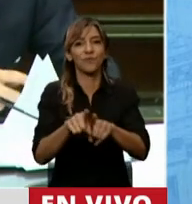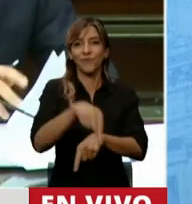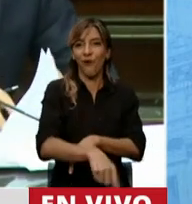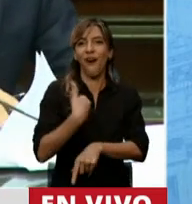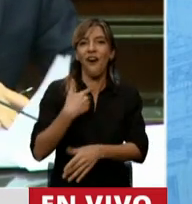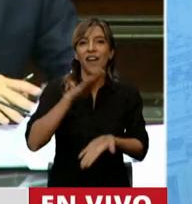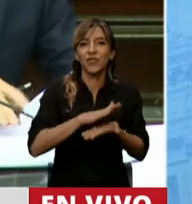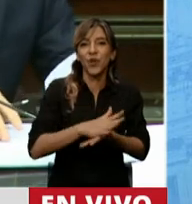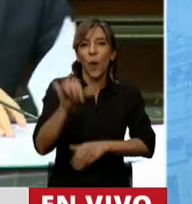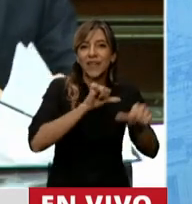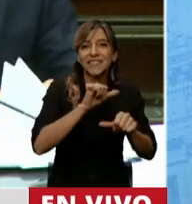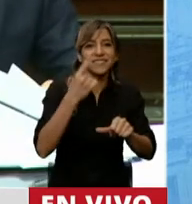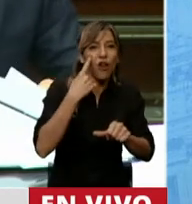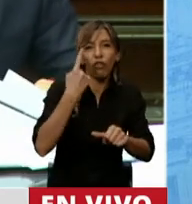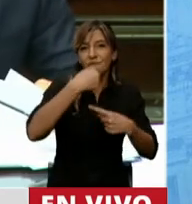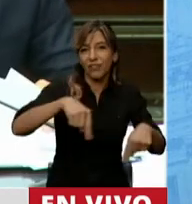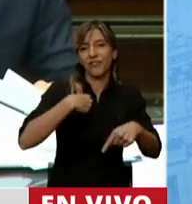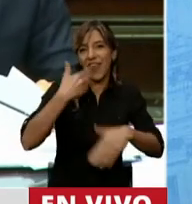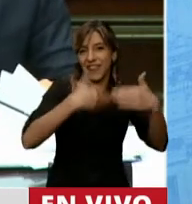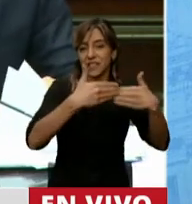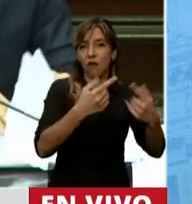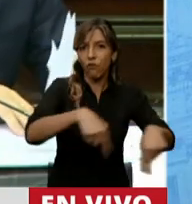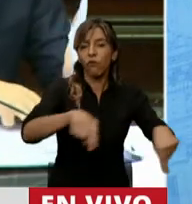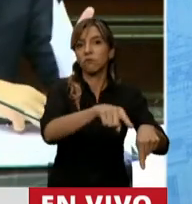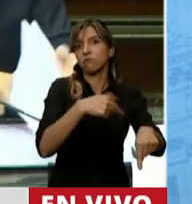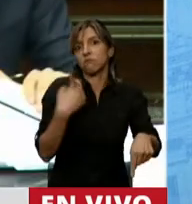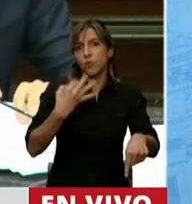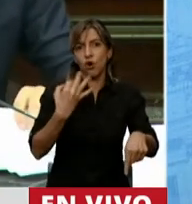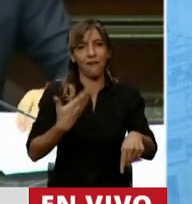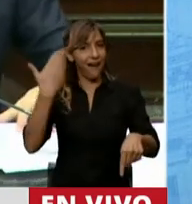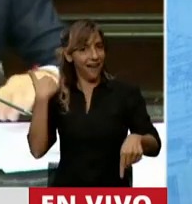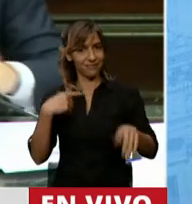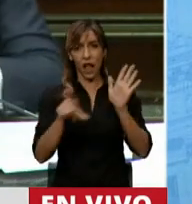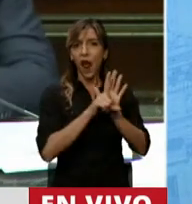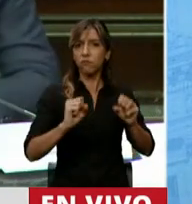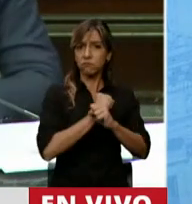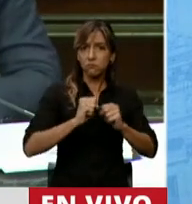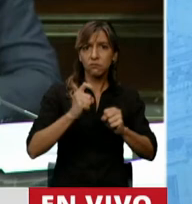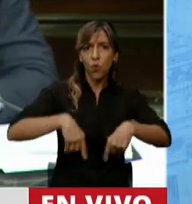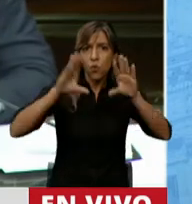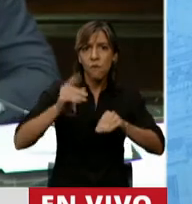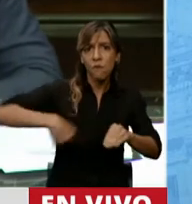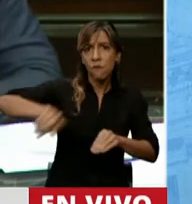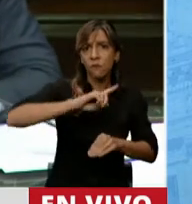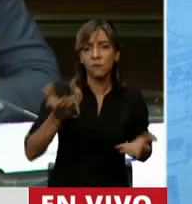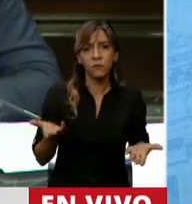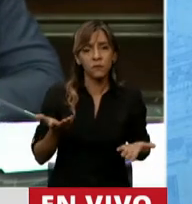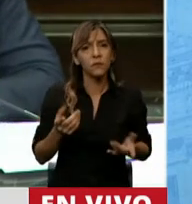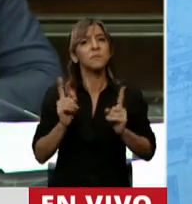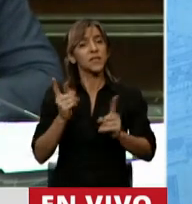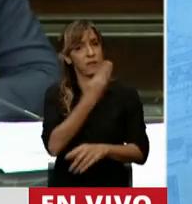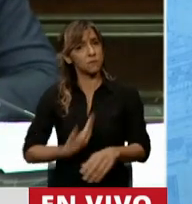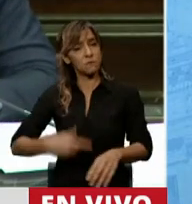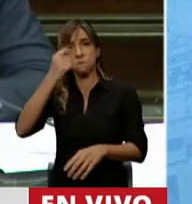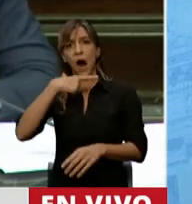florezca, para que genere puestos de trabajo, innovación y desarrollo, ley que acabamos de volver a votar por unanimidad y que propuso en su momento el presidente